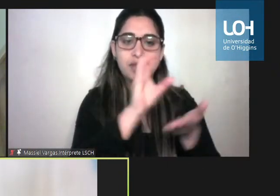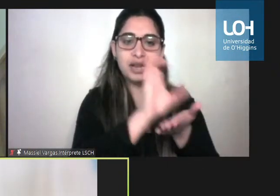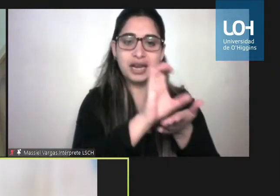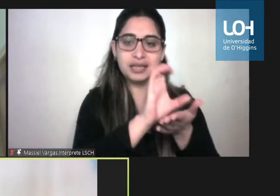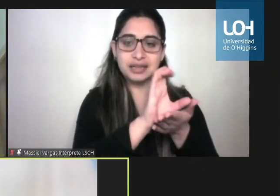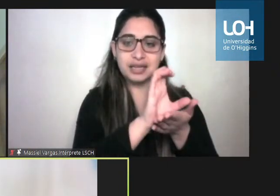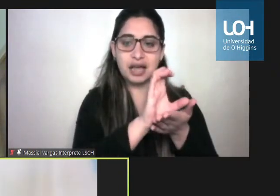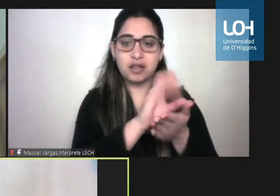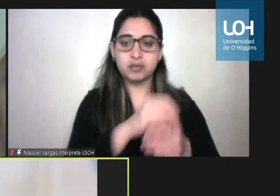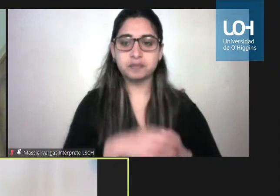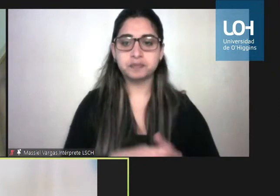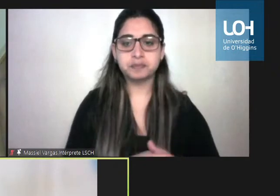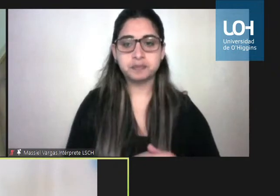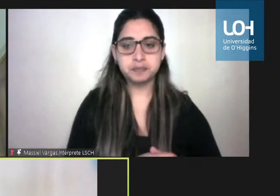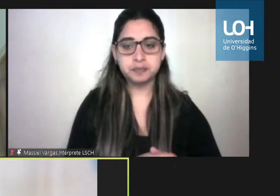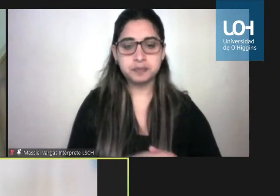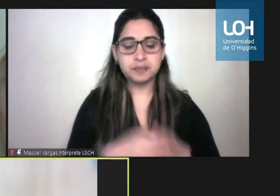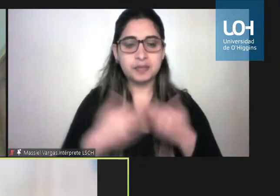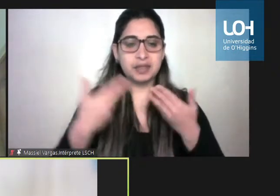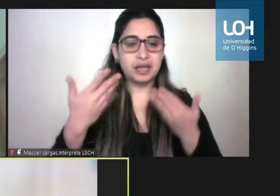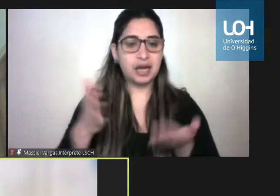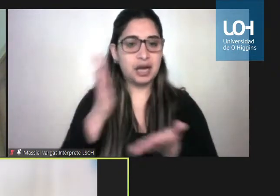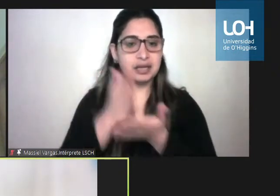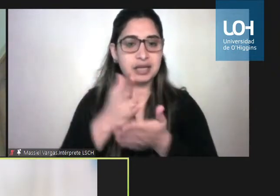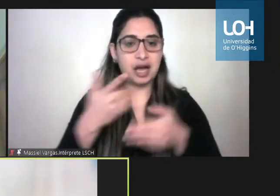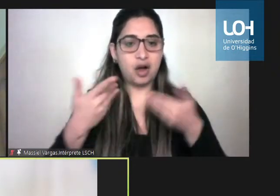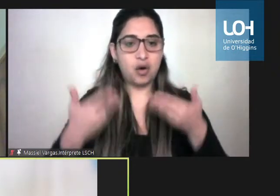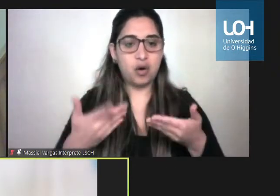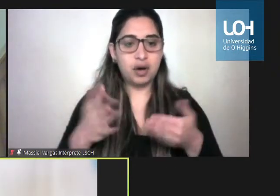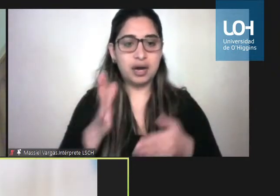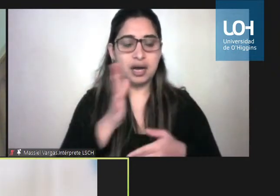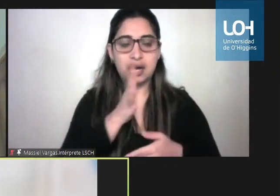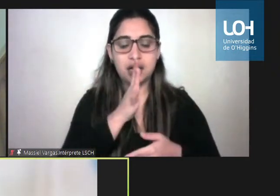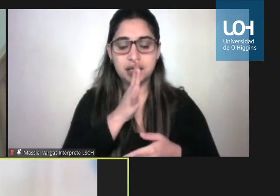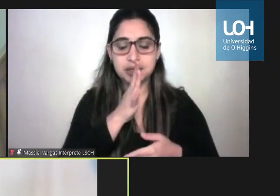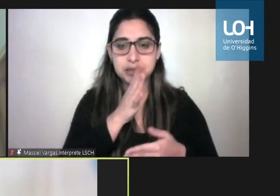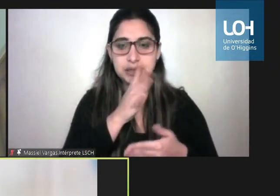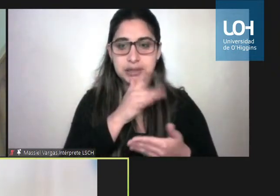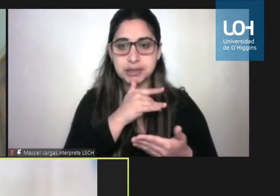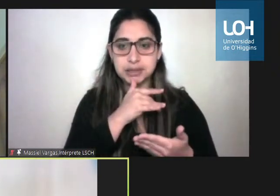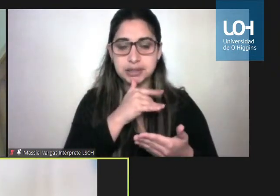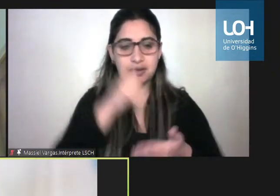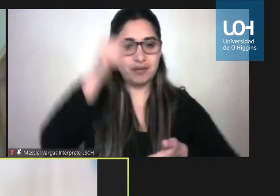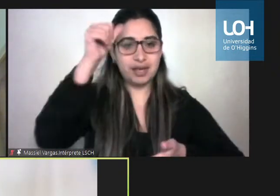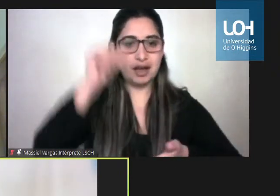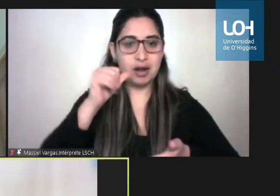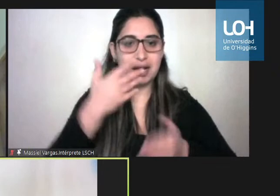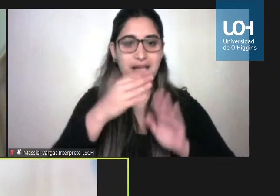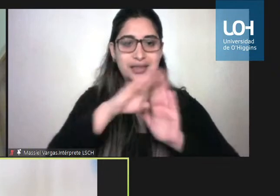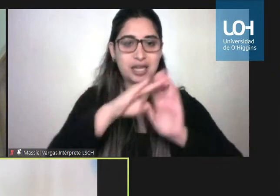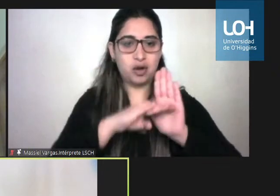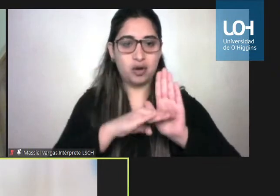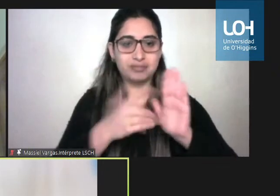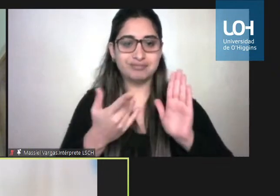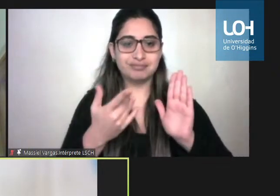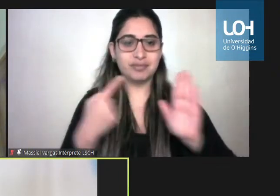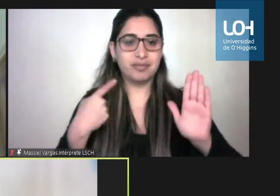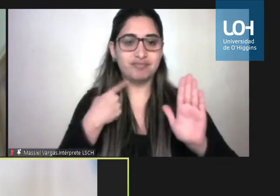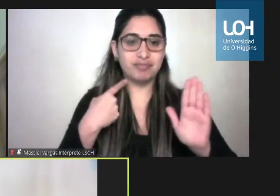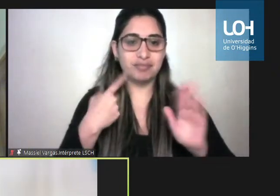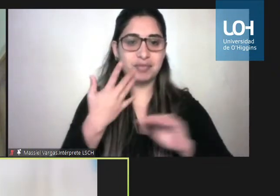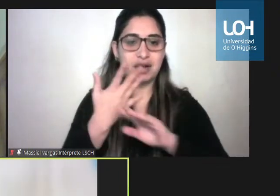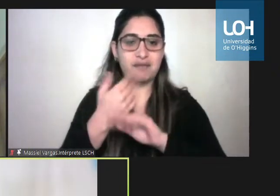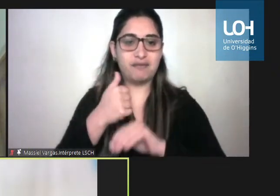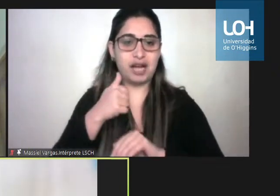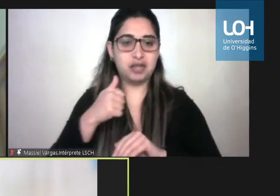OMI entonces hasta ahora la verdad es que no había habido mucha penalización al principio en cambio